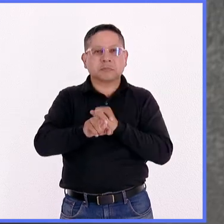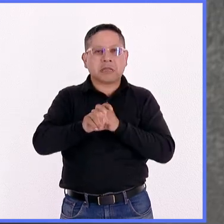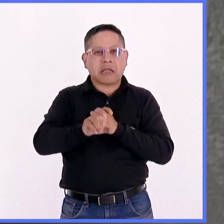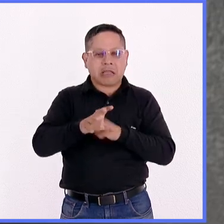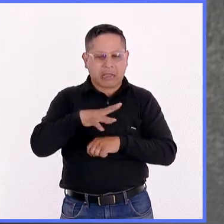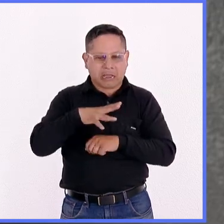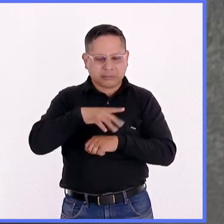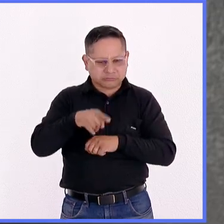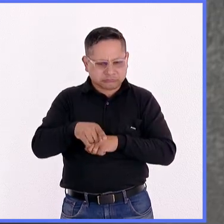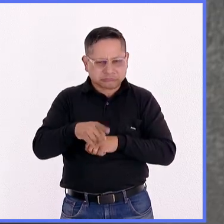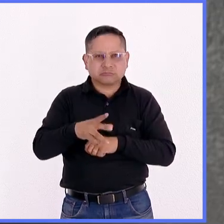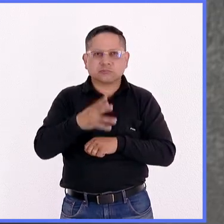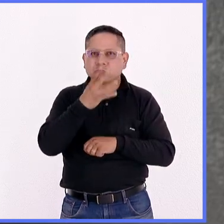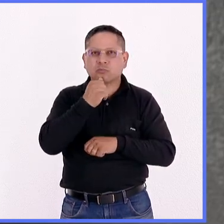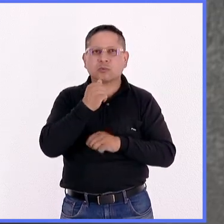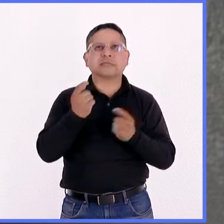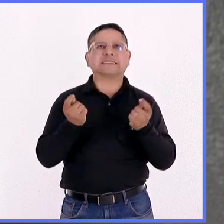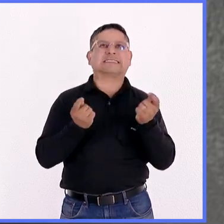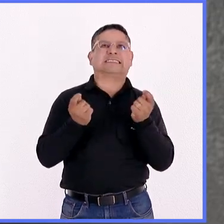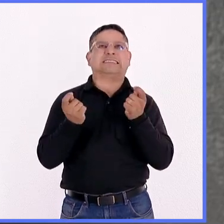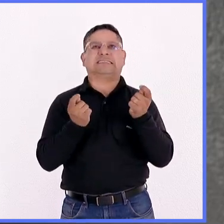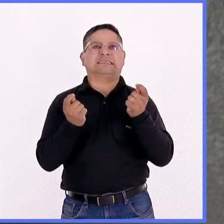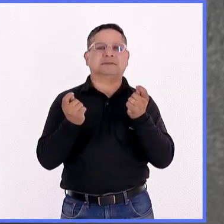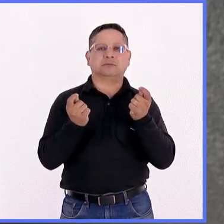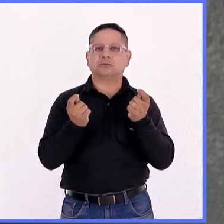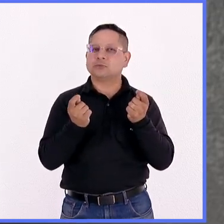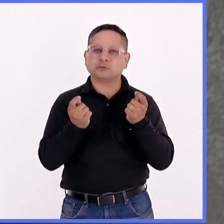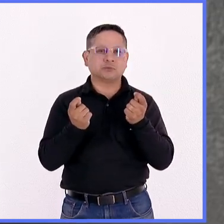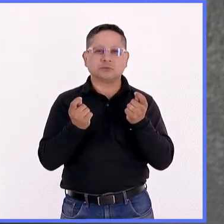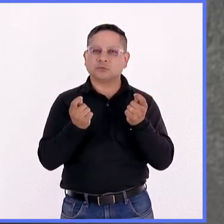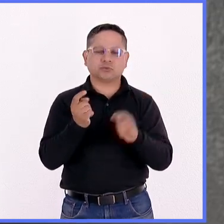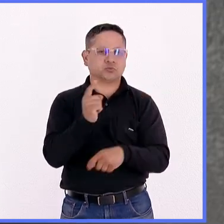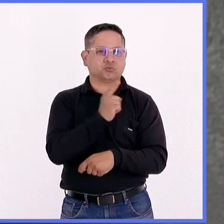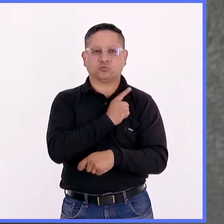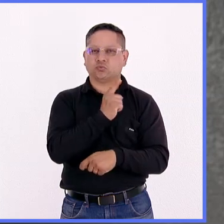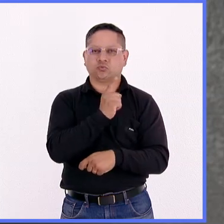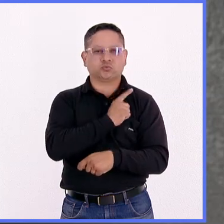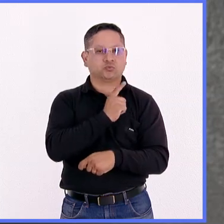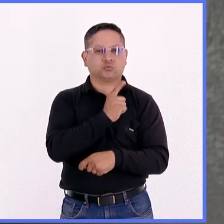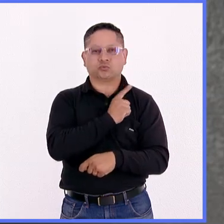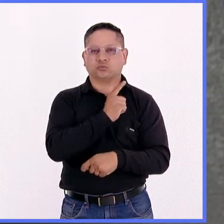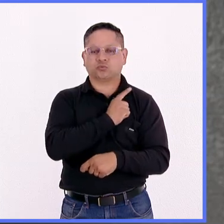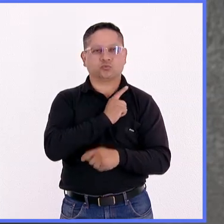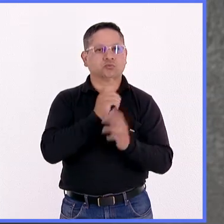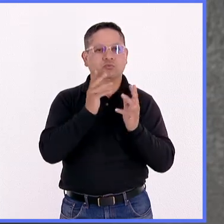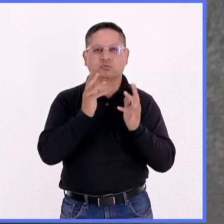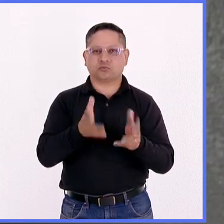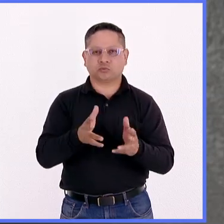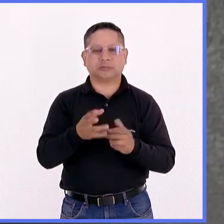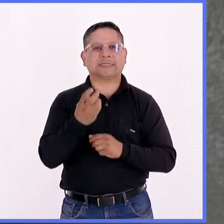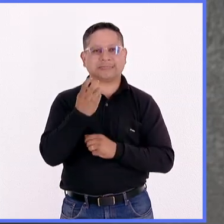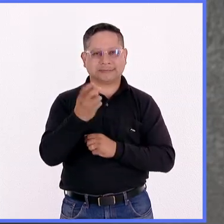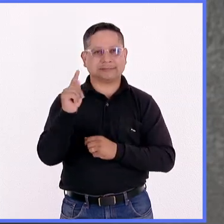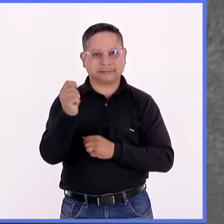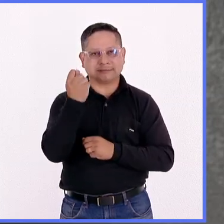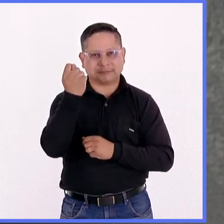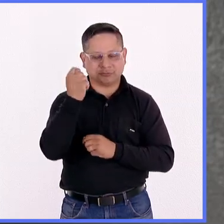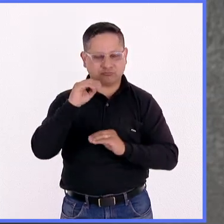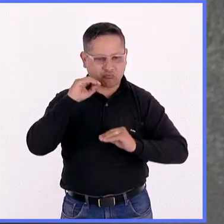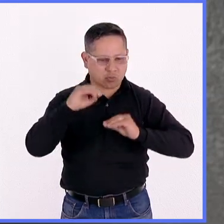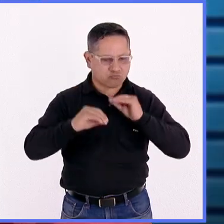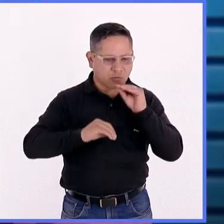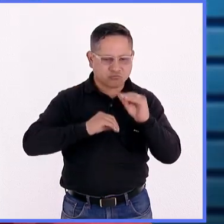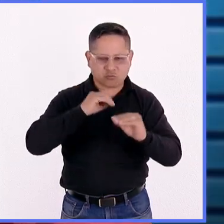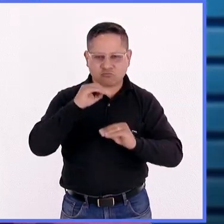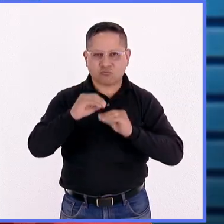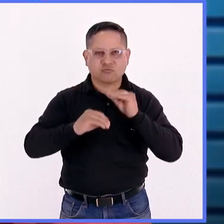está en proceso y no puede controlar la nave. Entonces, todo es autónomo y ahí es donde radica la tecnología espacial. Esto